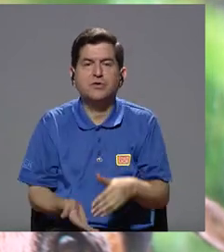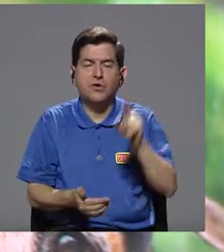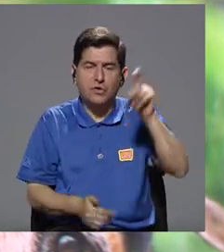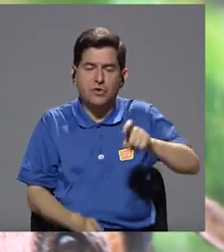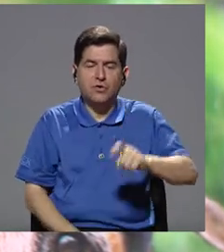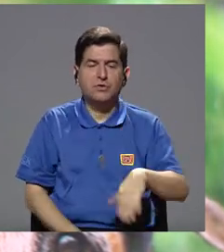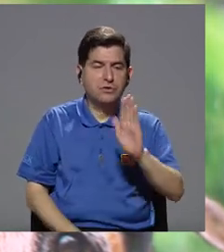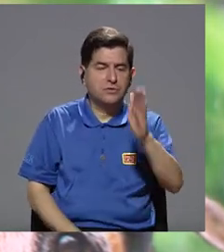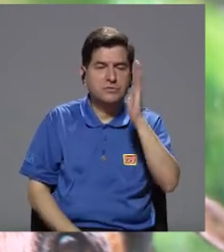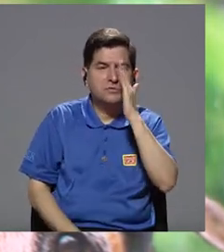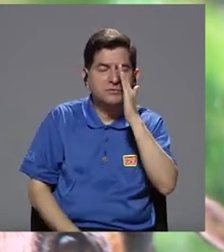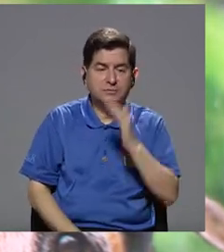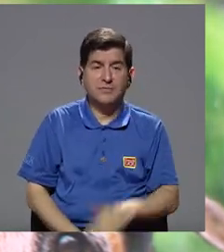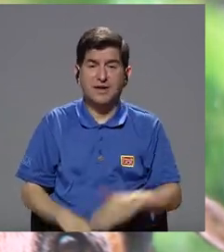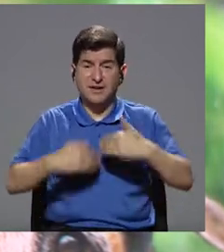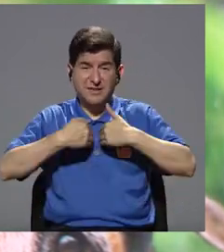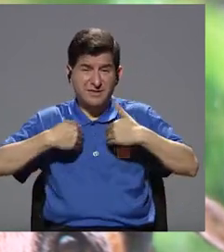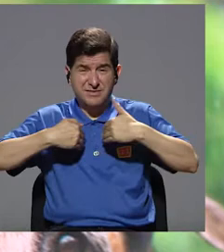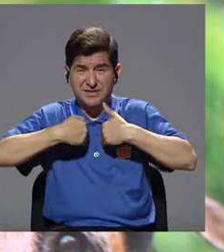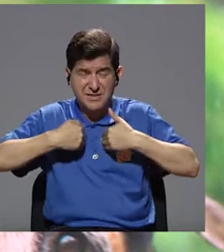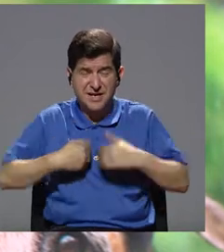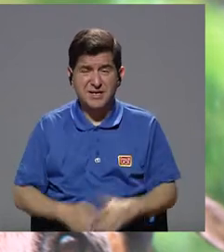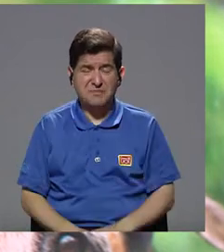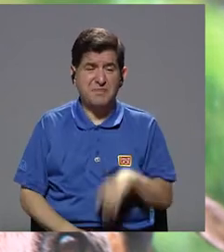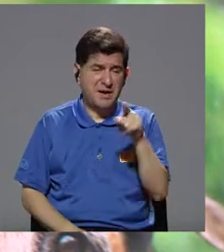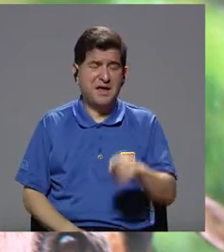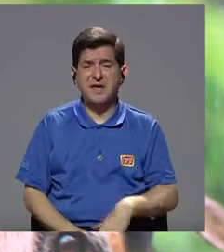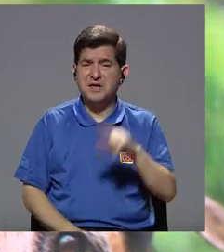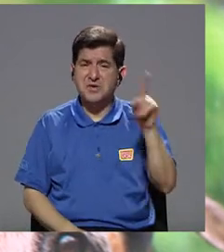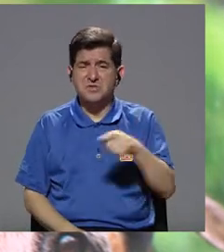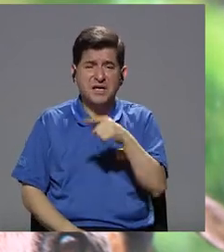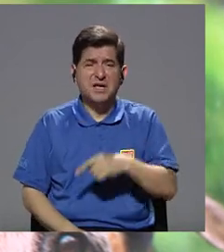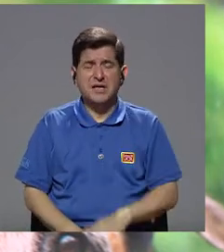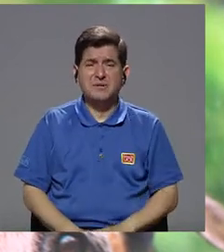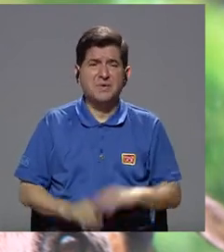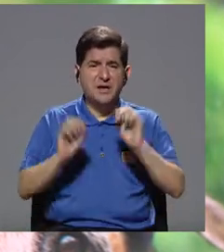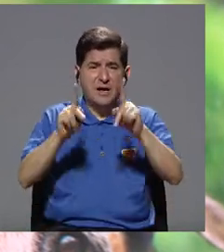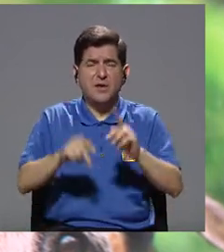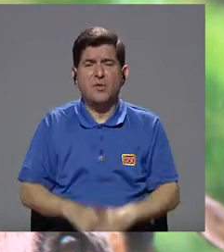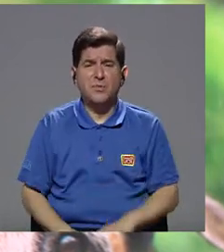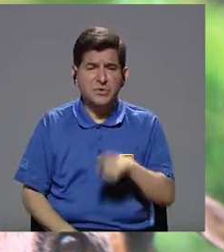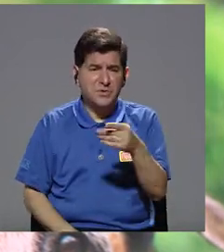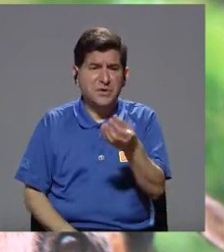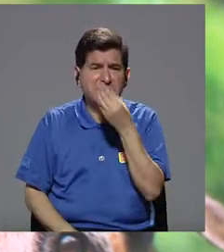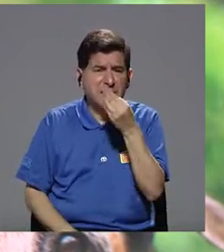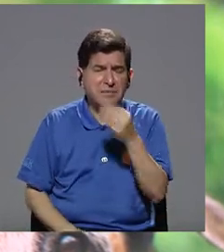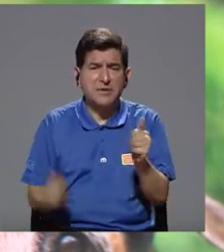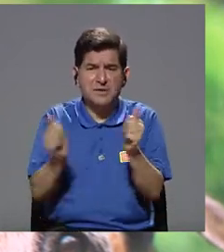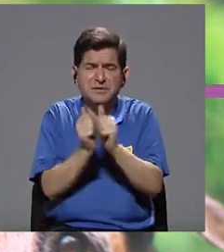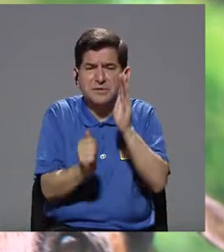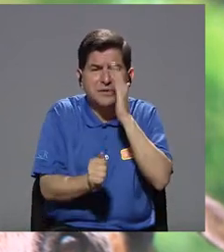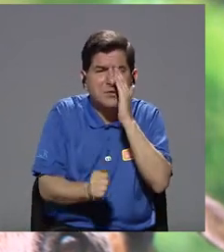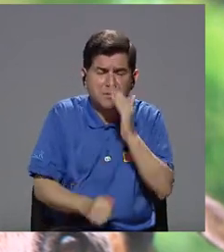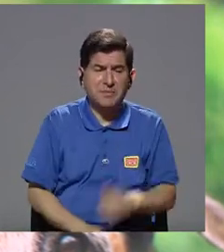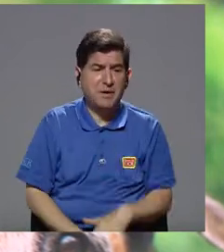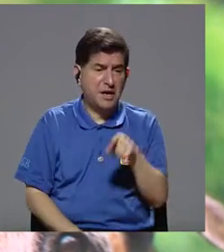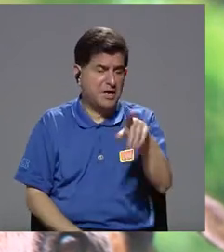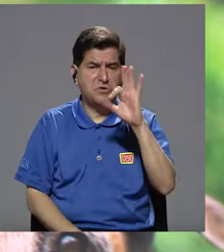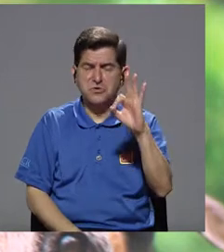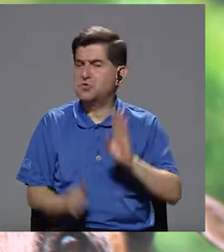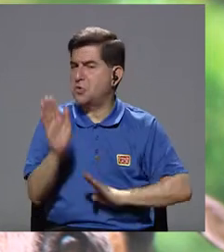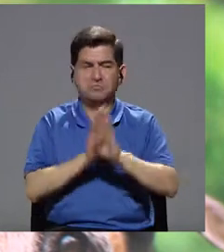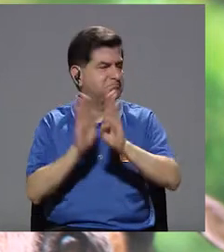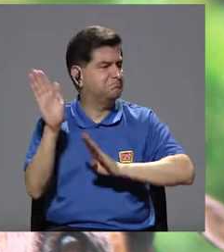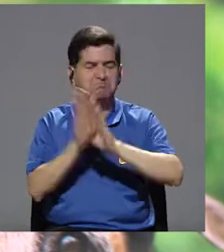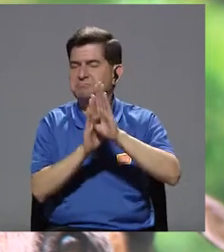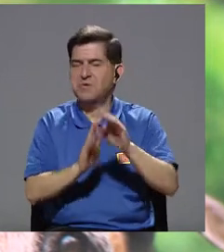aprender de su mamá. Entonces son animales que los destetan, que les quitan a su mamá desde mucho tiempo antes. Entonces son animales que no van a estar